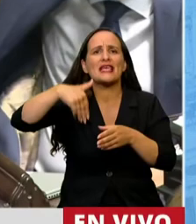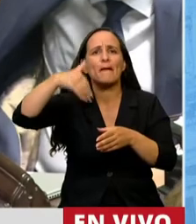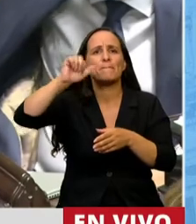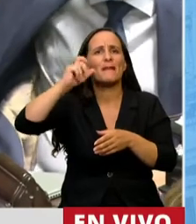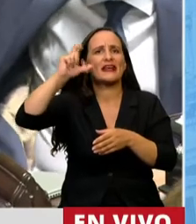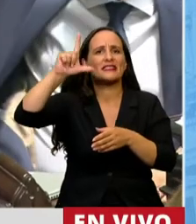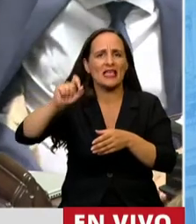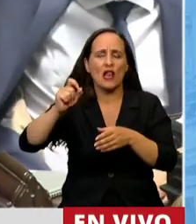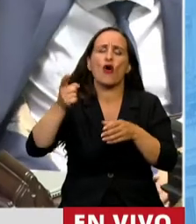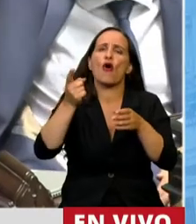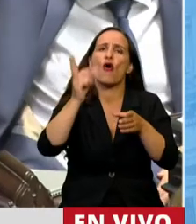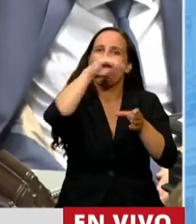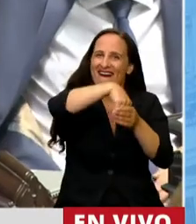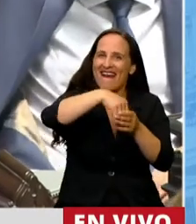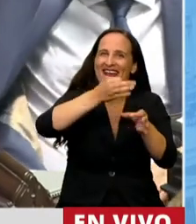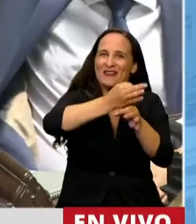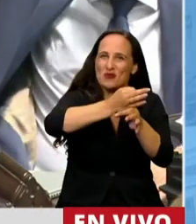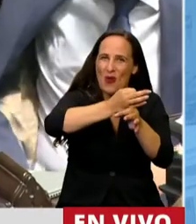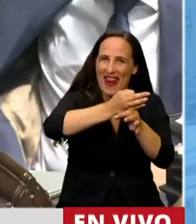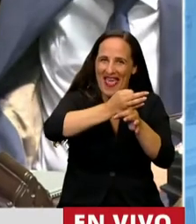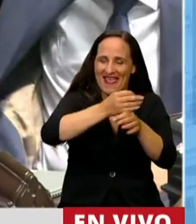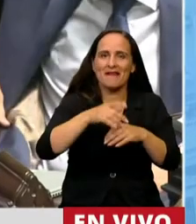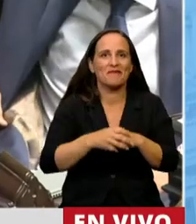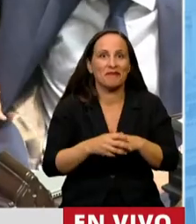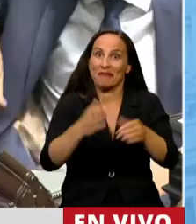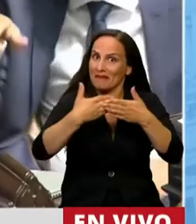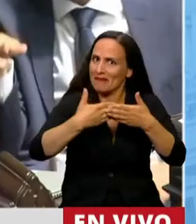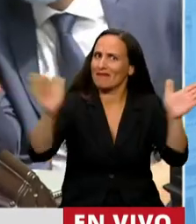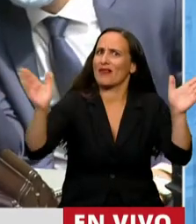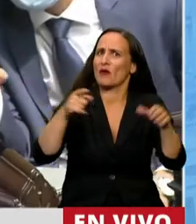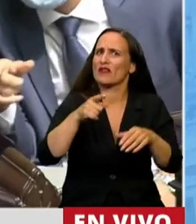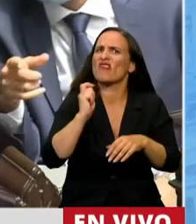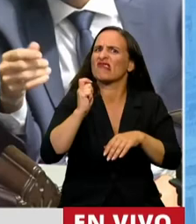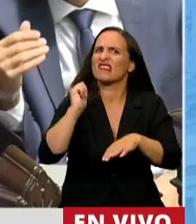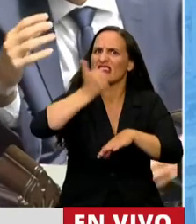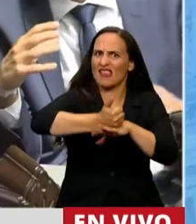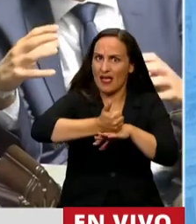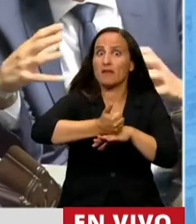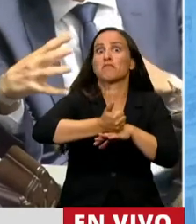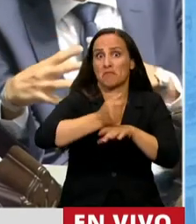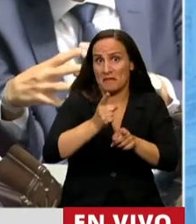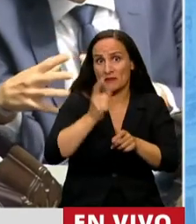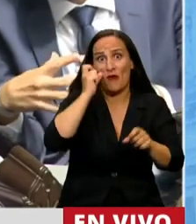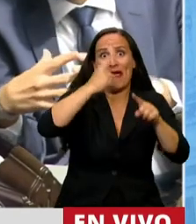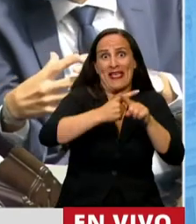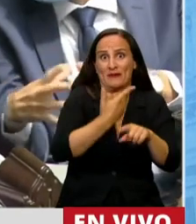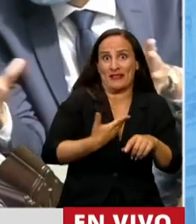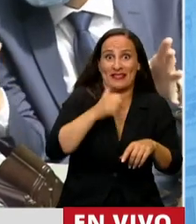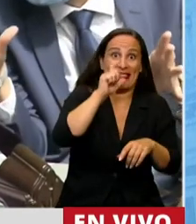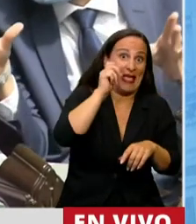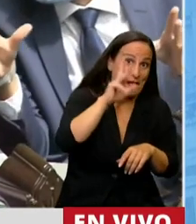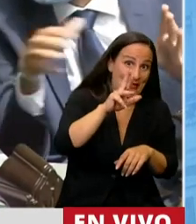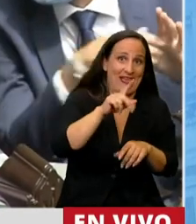Escuela Anexa. En la inauguración estuvieron el expresidente Marcelo Torcuato de Albiar y su esposa,